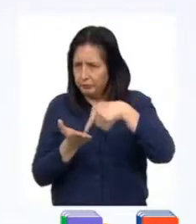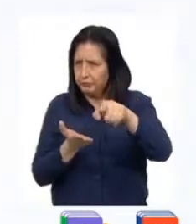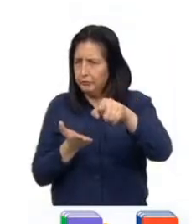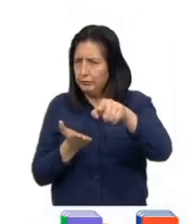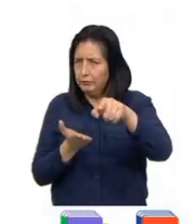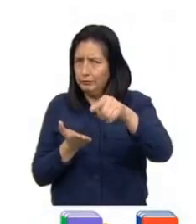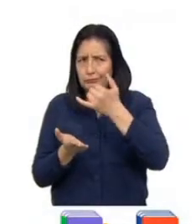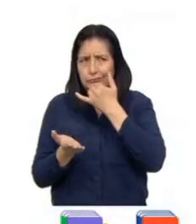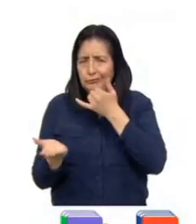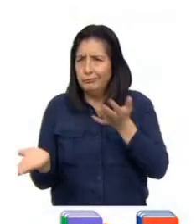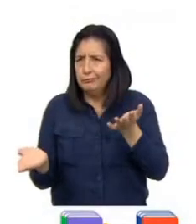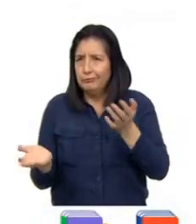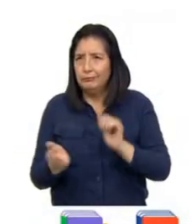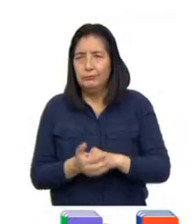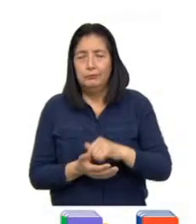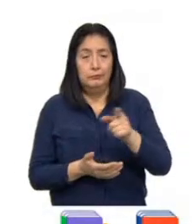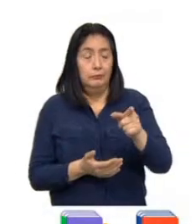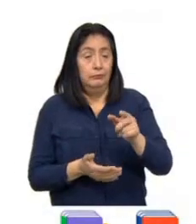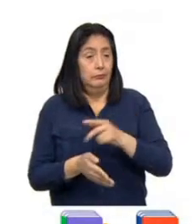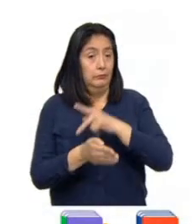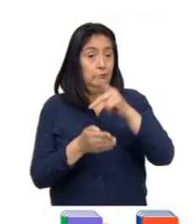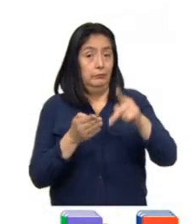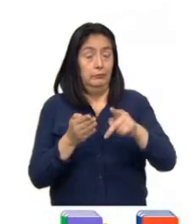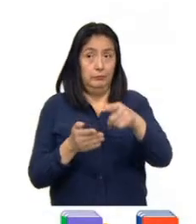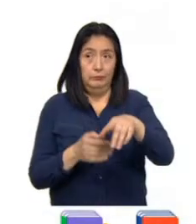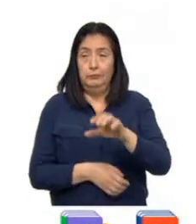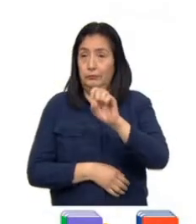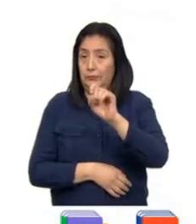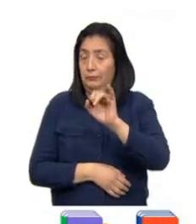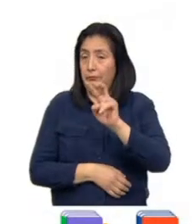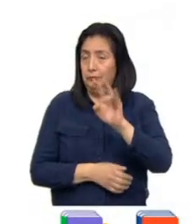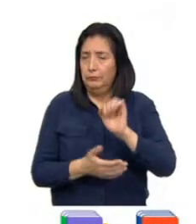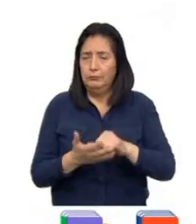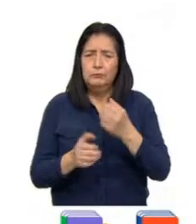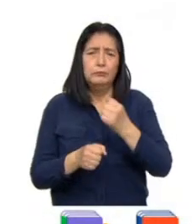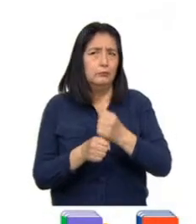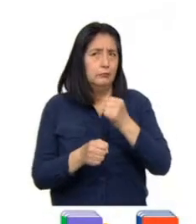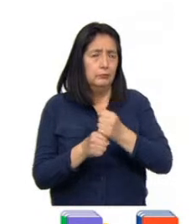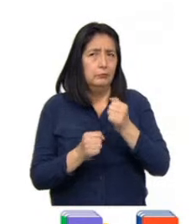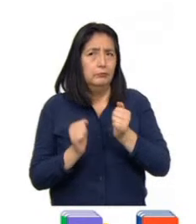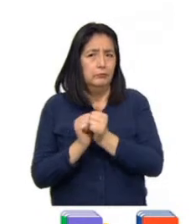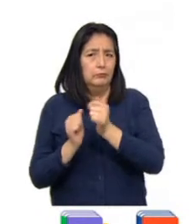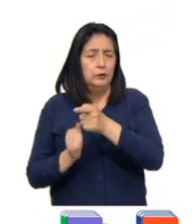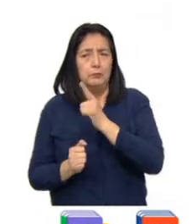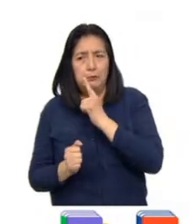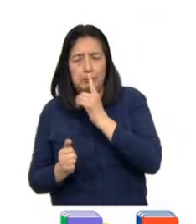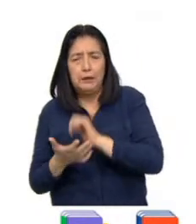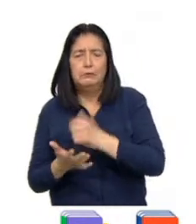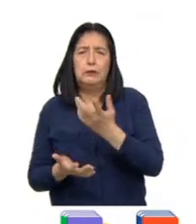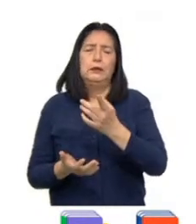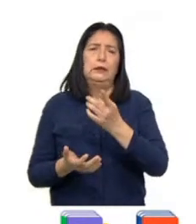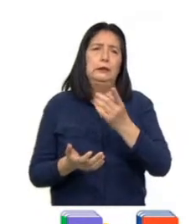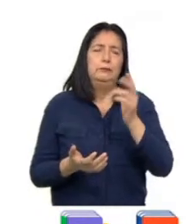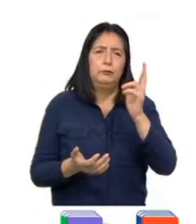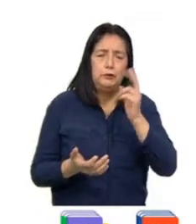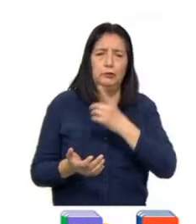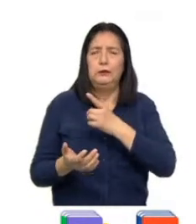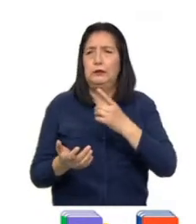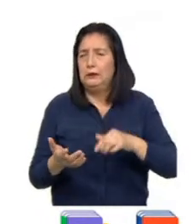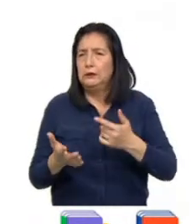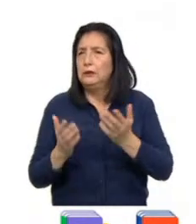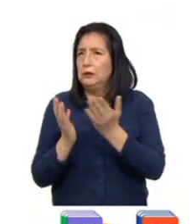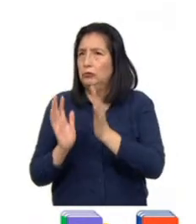¿qué sucede? Los especialistas del CICB trabajan de la mano con los padres, autoridades escolares y los